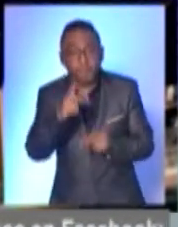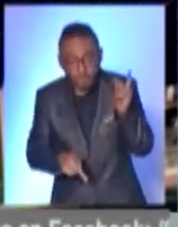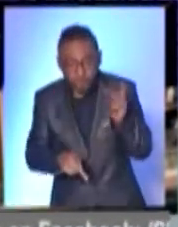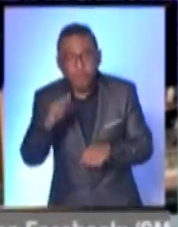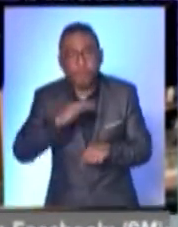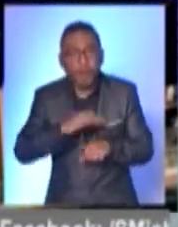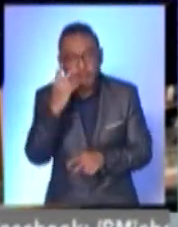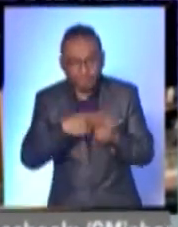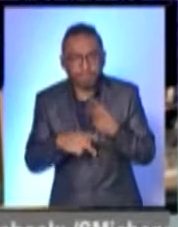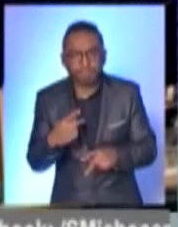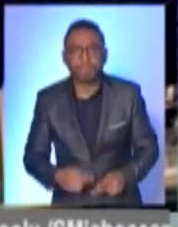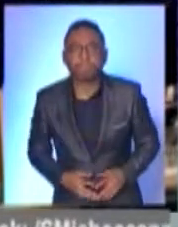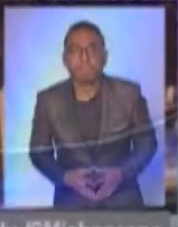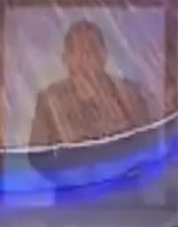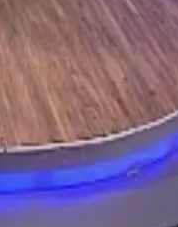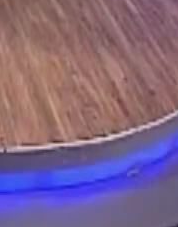regresamos con más.